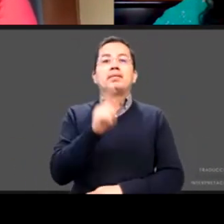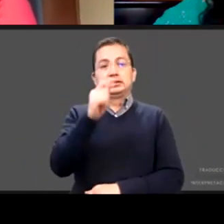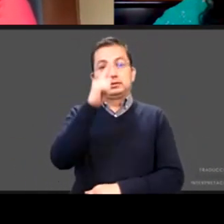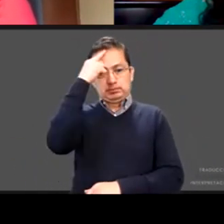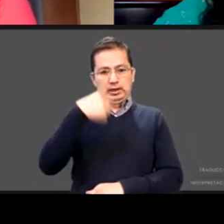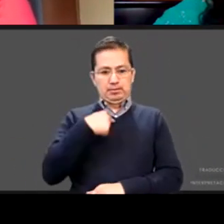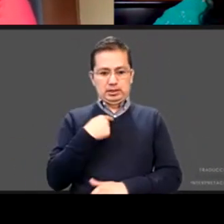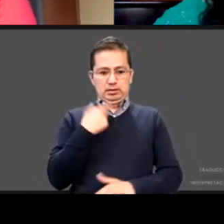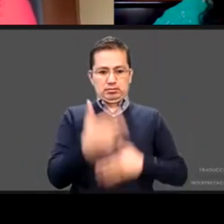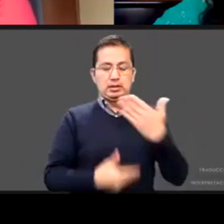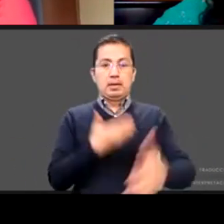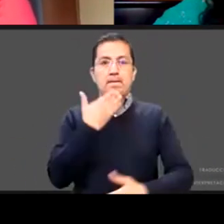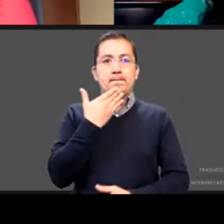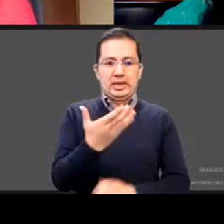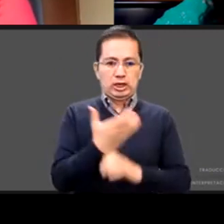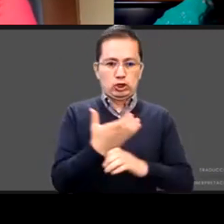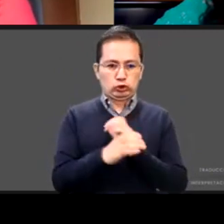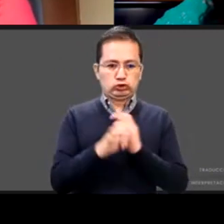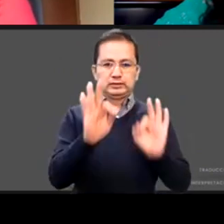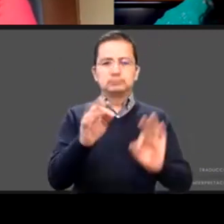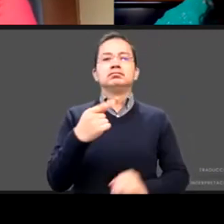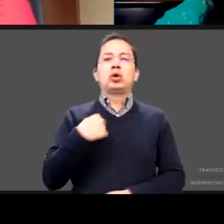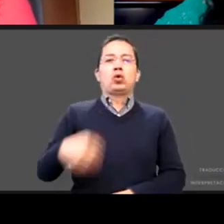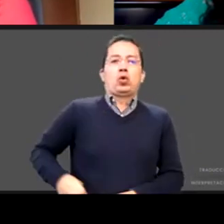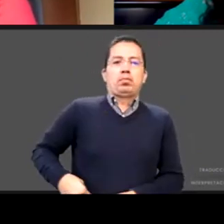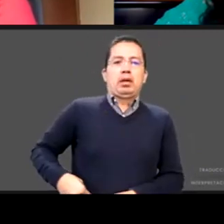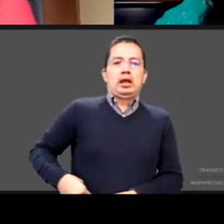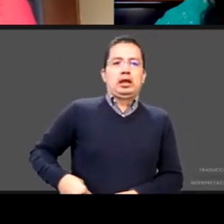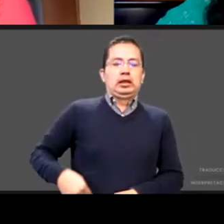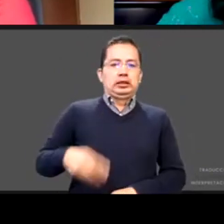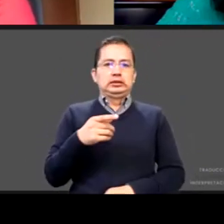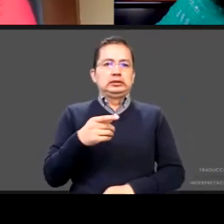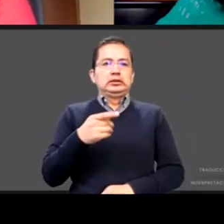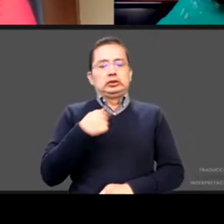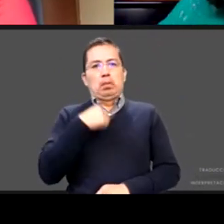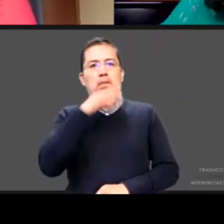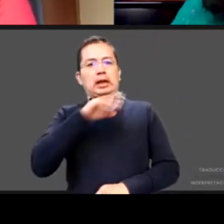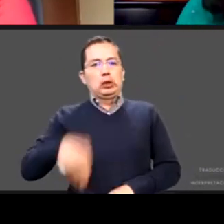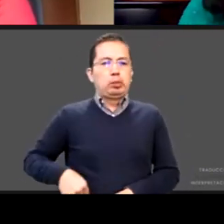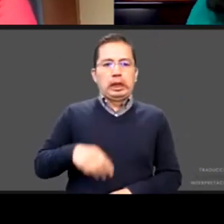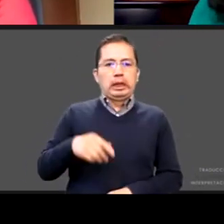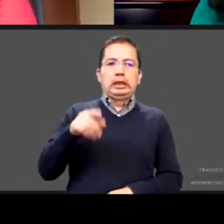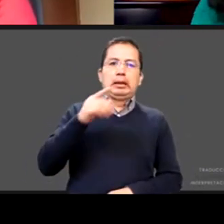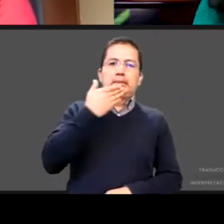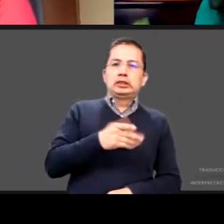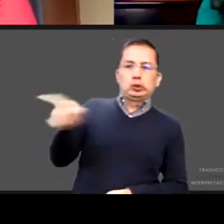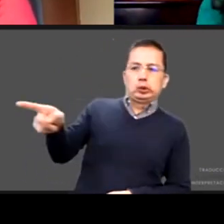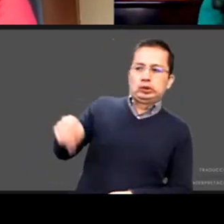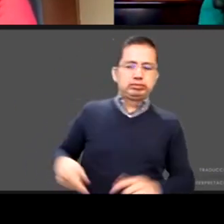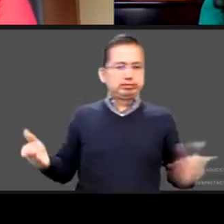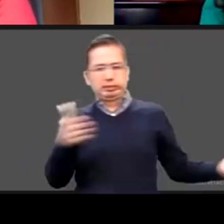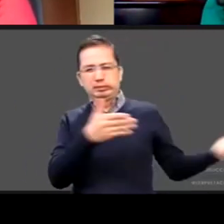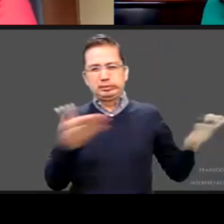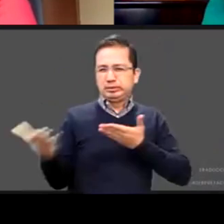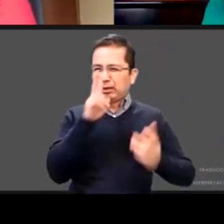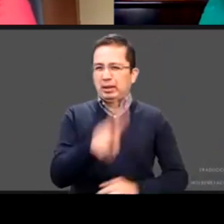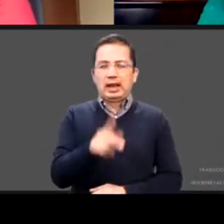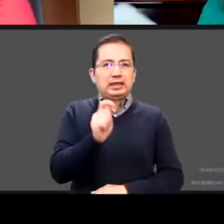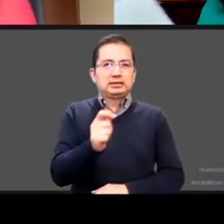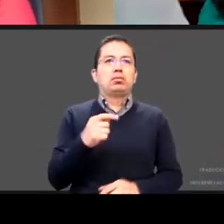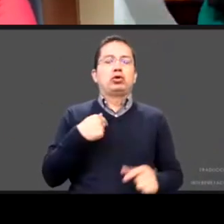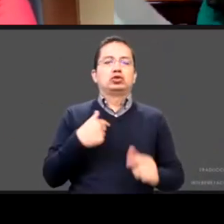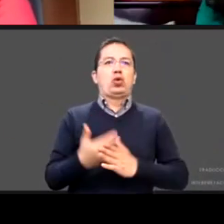bien es mi culpa si las cosas salen bien es tuya y entonces en esta combinación entre la atribución de lo que me fue en el pasado y la